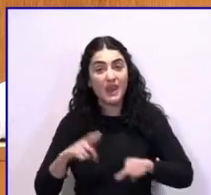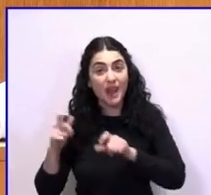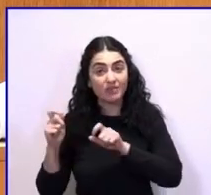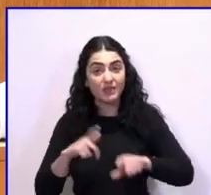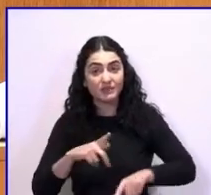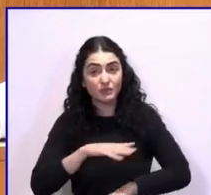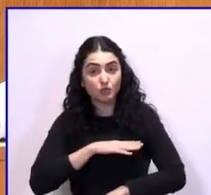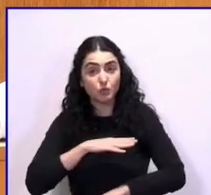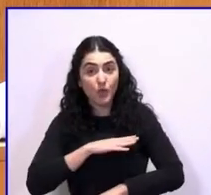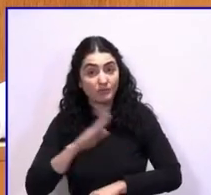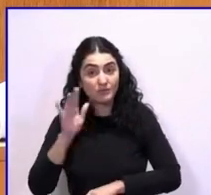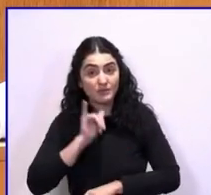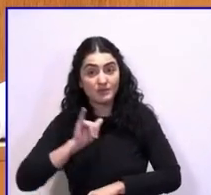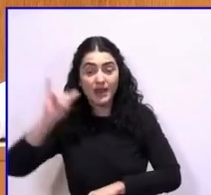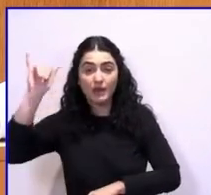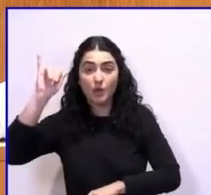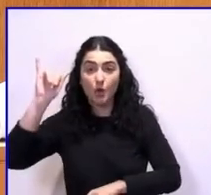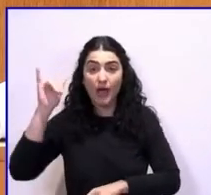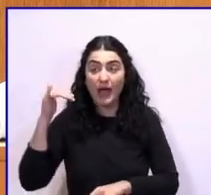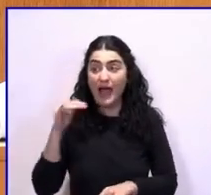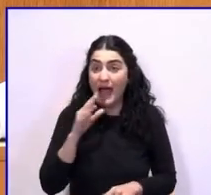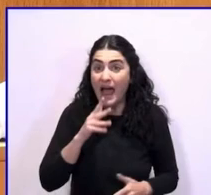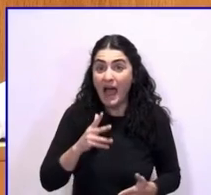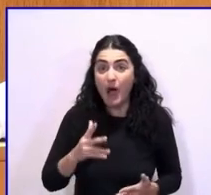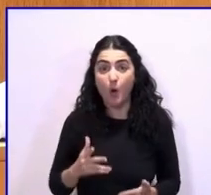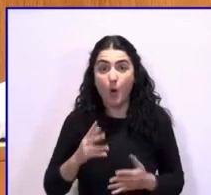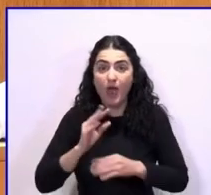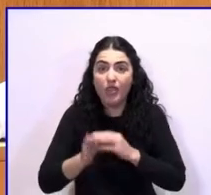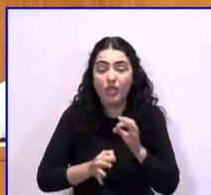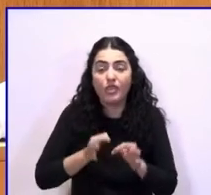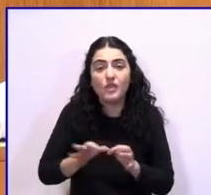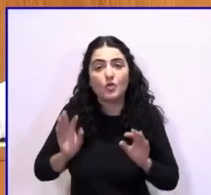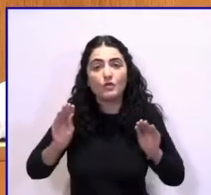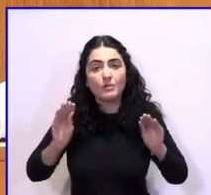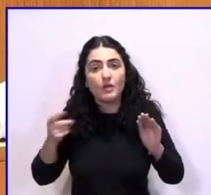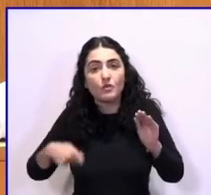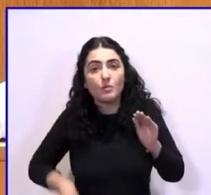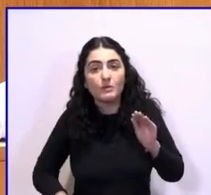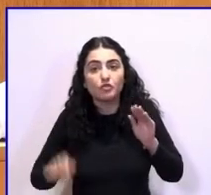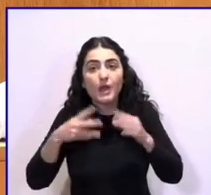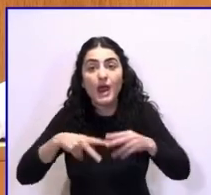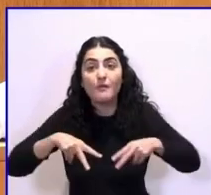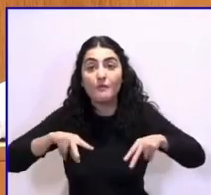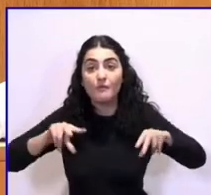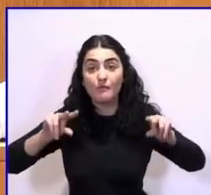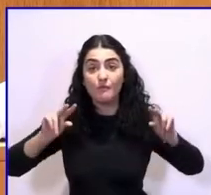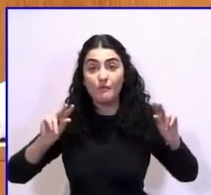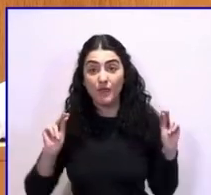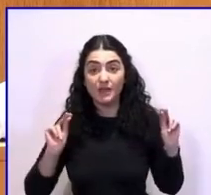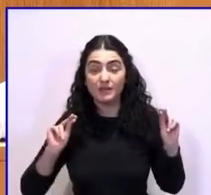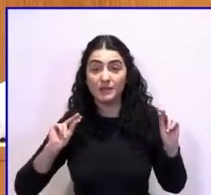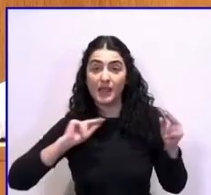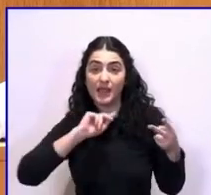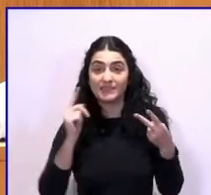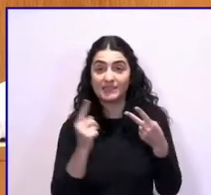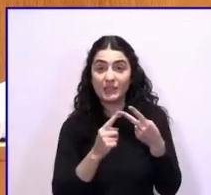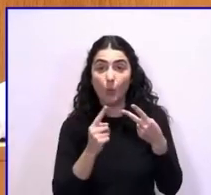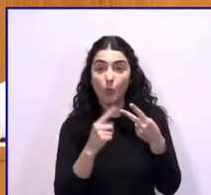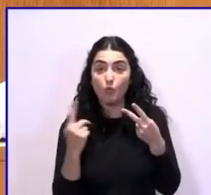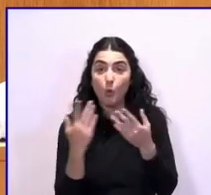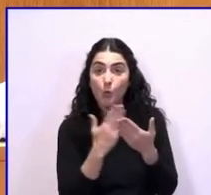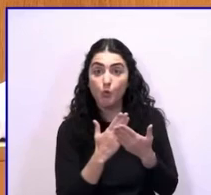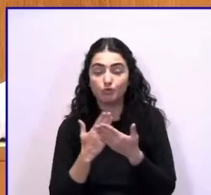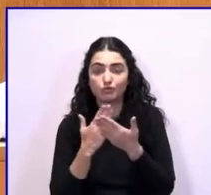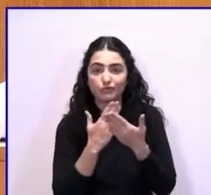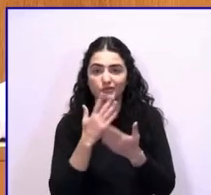comunidad autónoma están terminando ahora mismo su ciclo de formación profesional, están terminando sus segundos cursos de